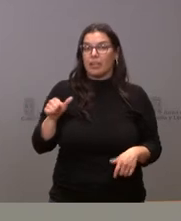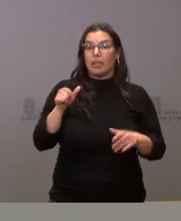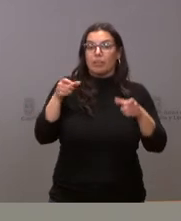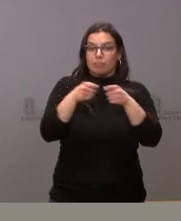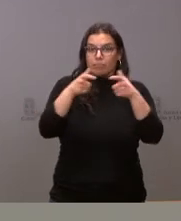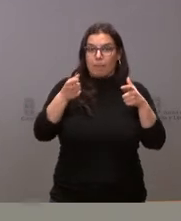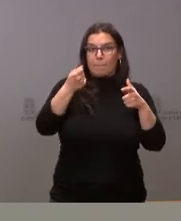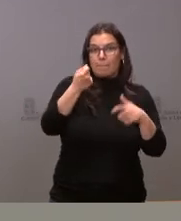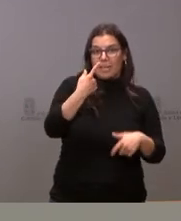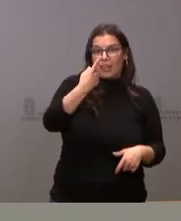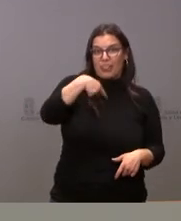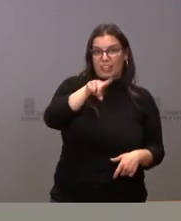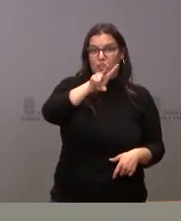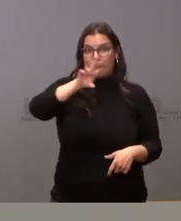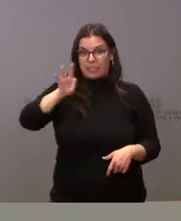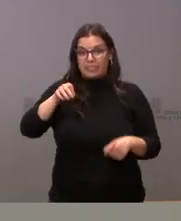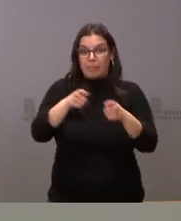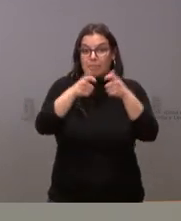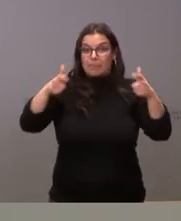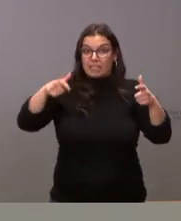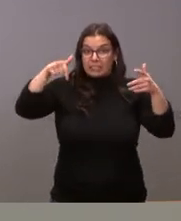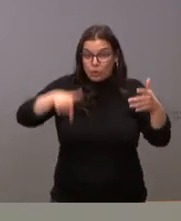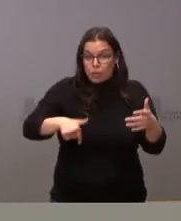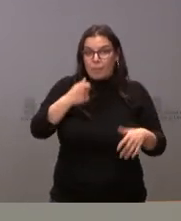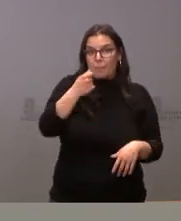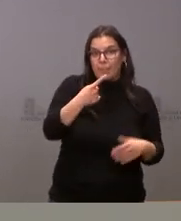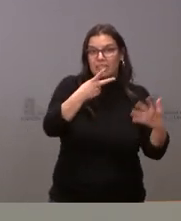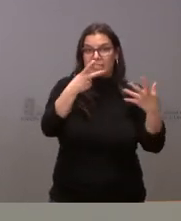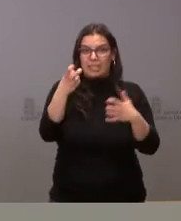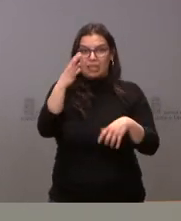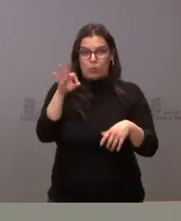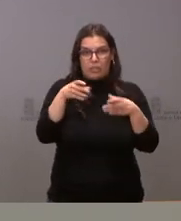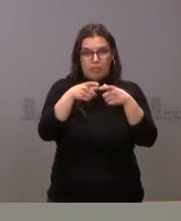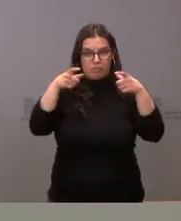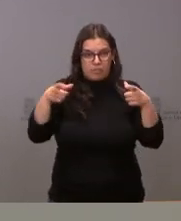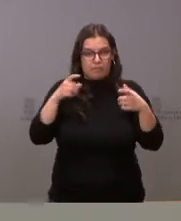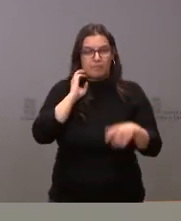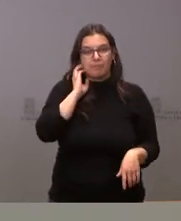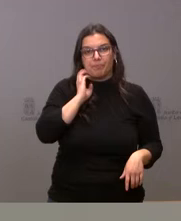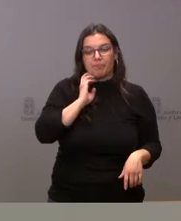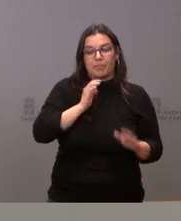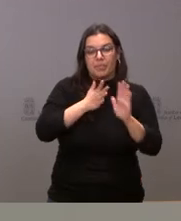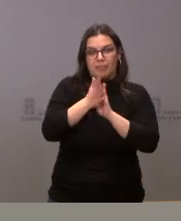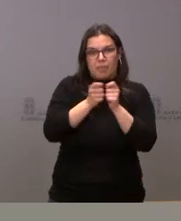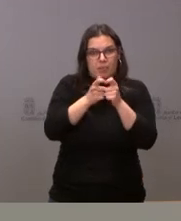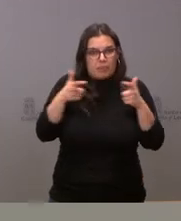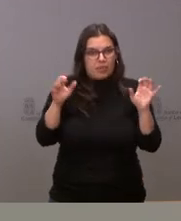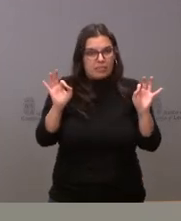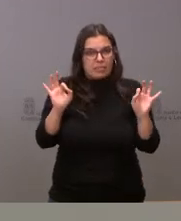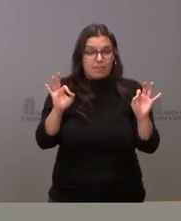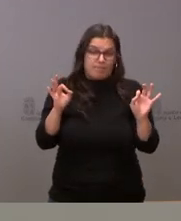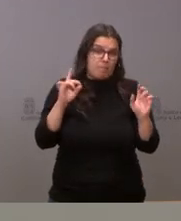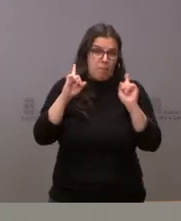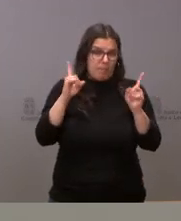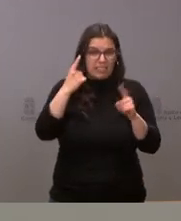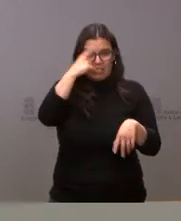.120, hoy son 1.750 personas. Por tanto, una evolución creciente, como teníamos ya